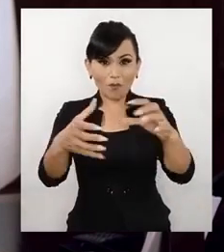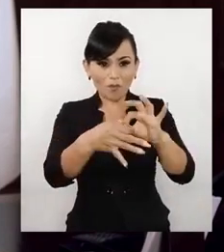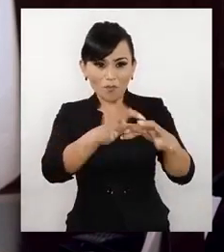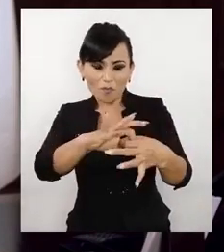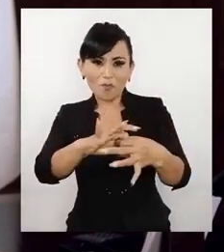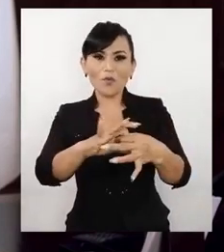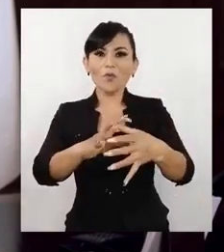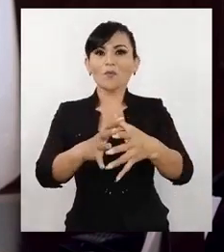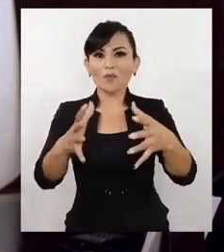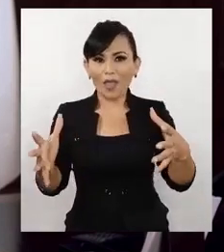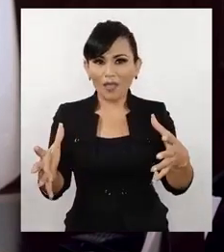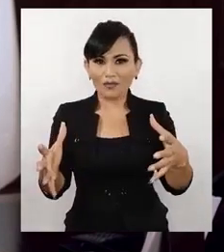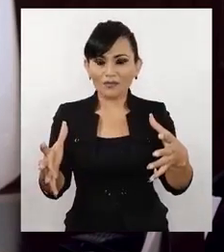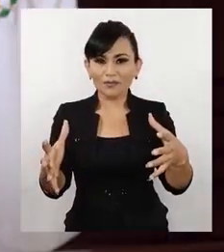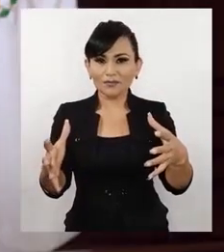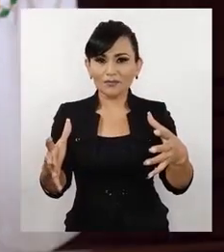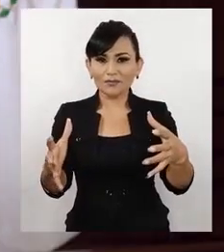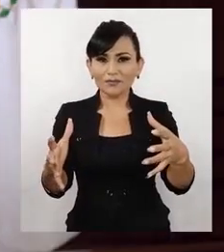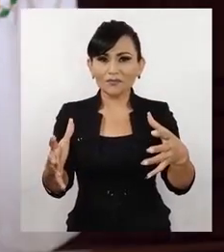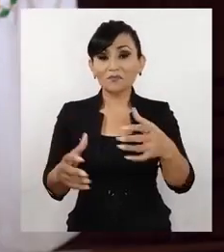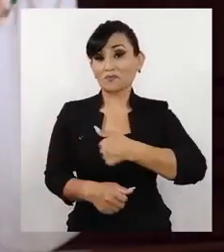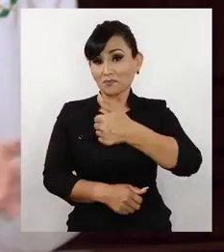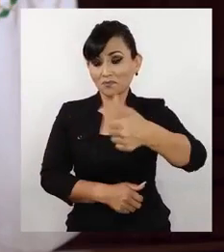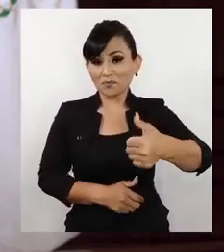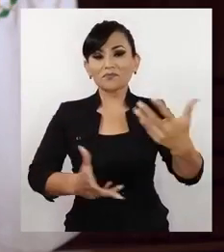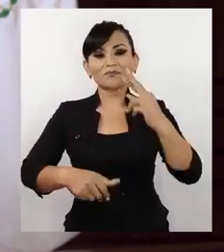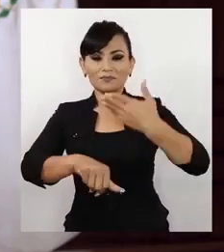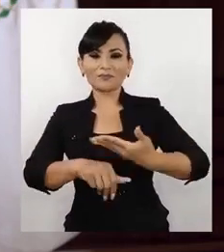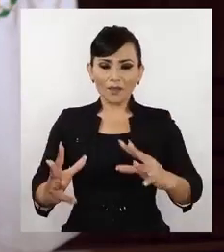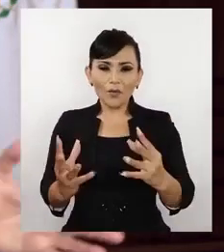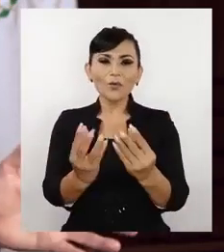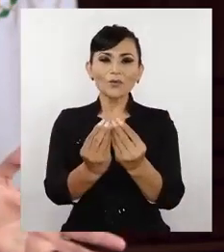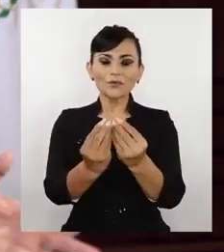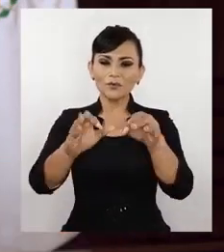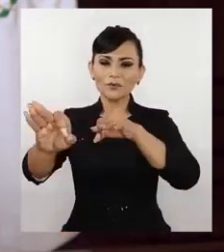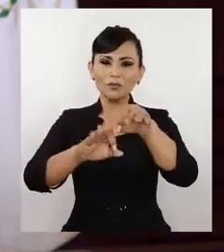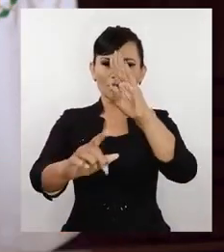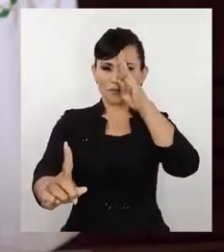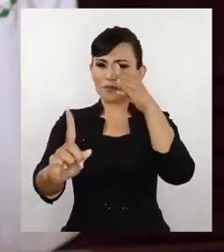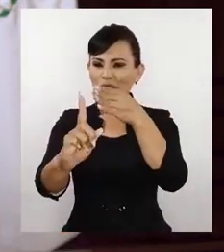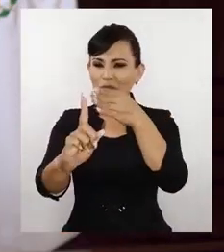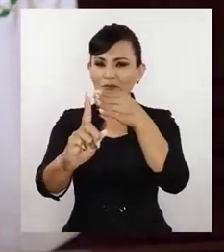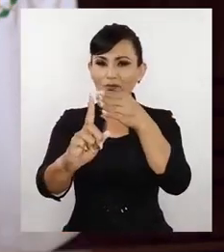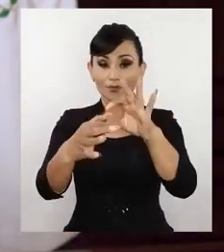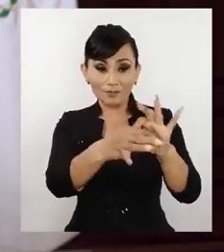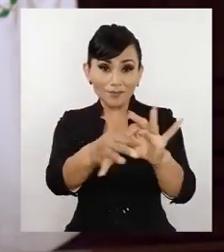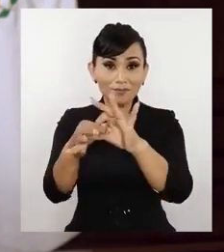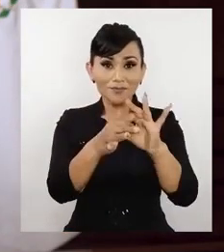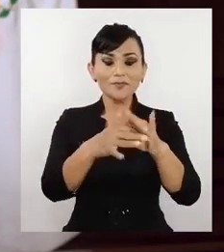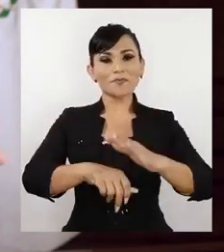convierta en beneficios para ti trabajemos enfocados somos más cuando estamos unidos